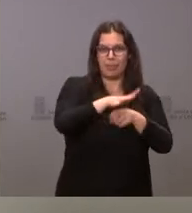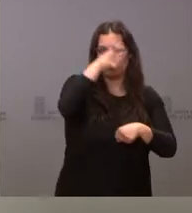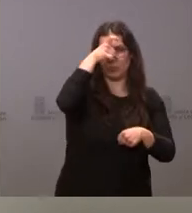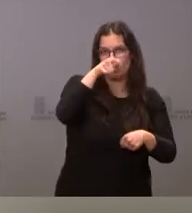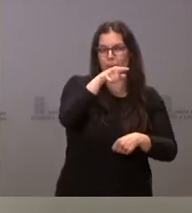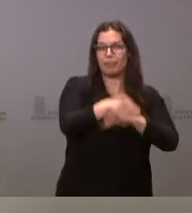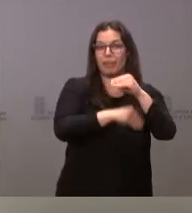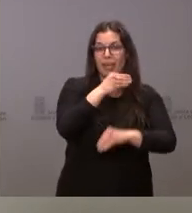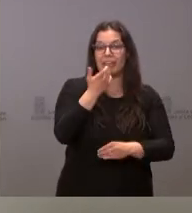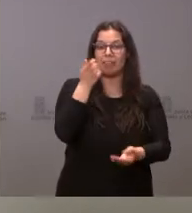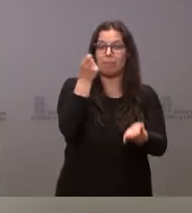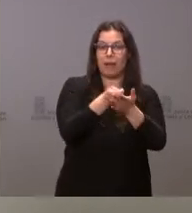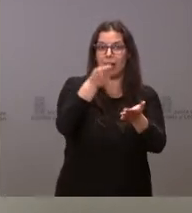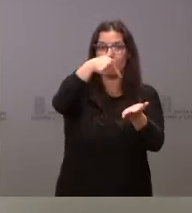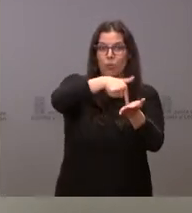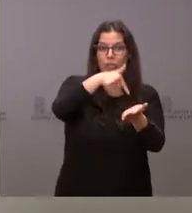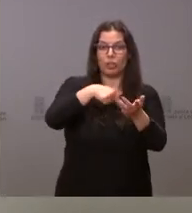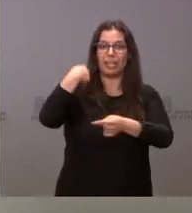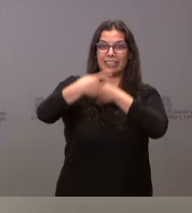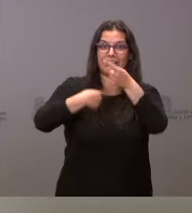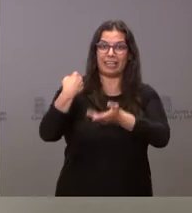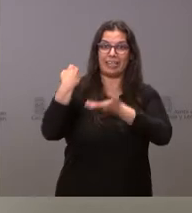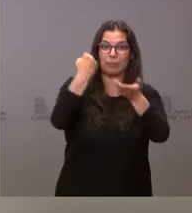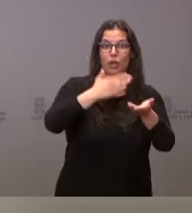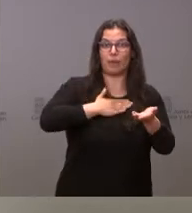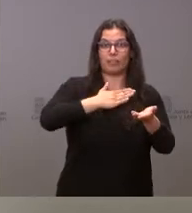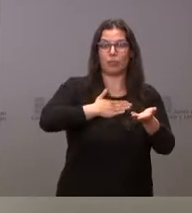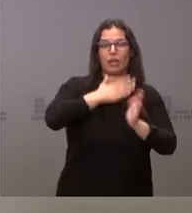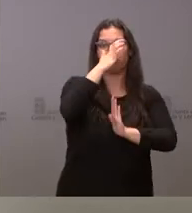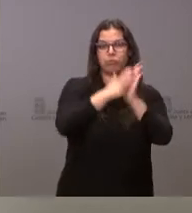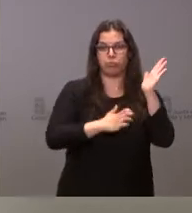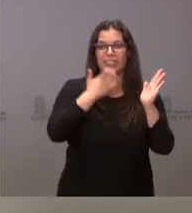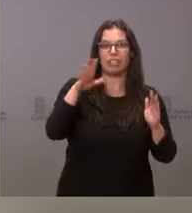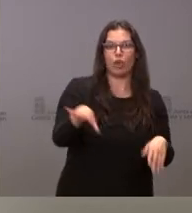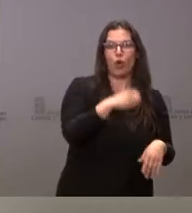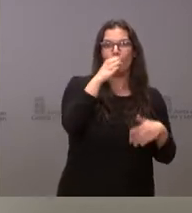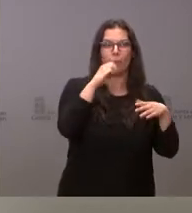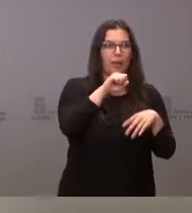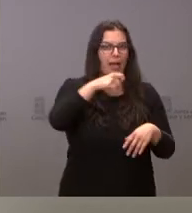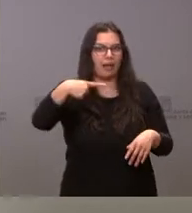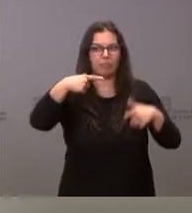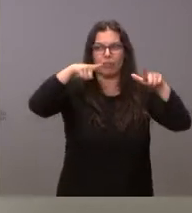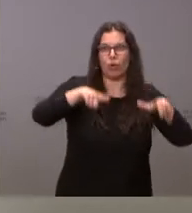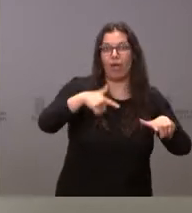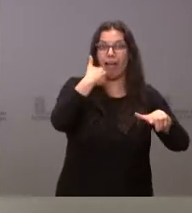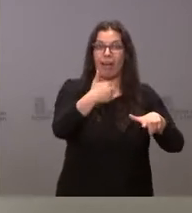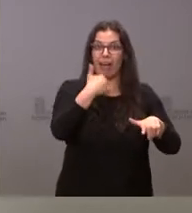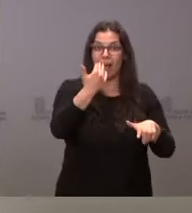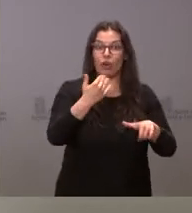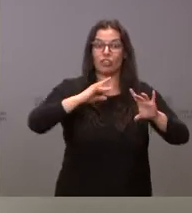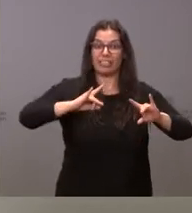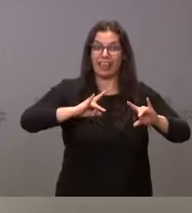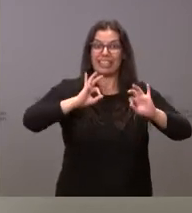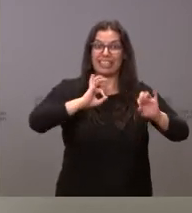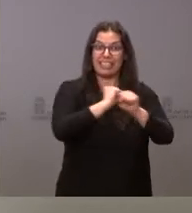una rebaja en el impuesto de transmisiones patrimoniales por la adquisición de bienes inmuebles que estén afectos a ser sede social o centro